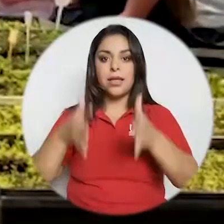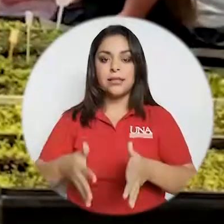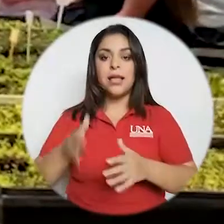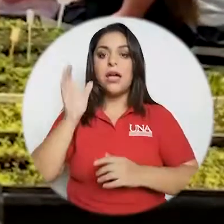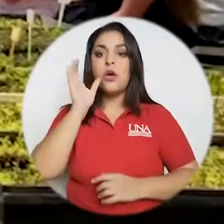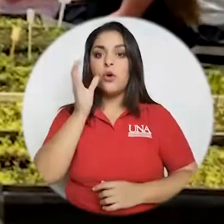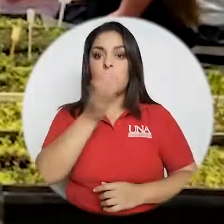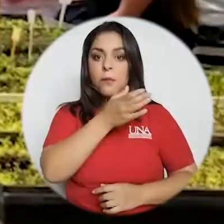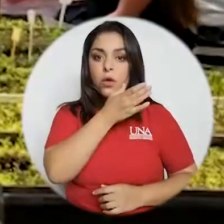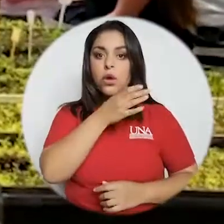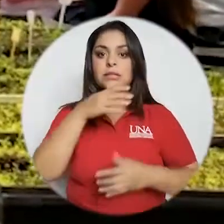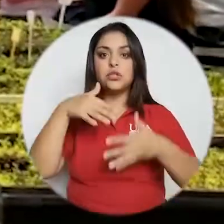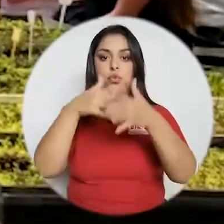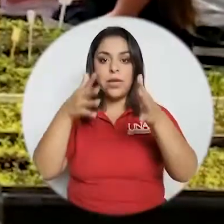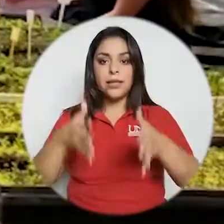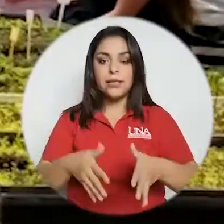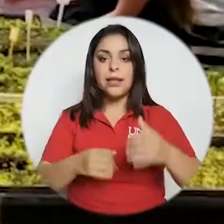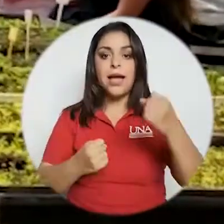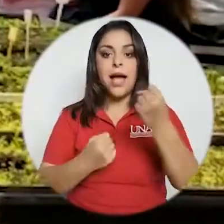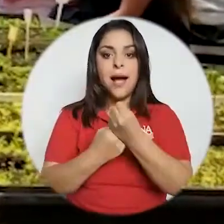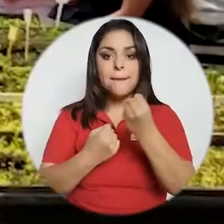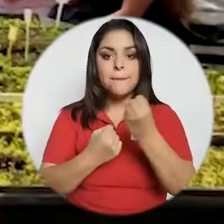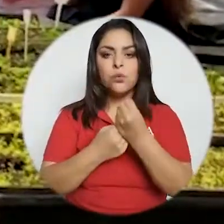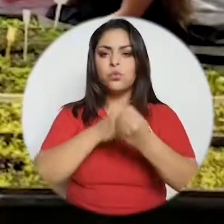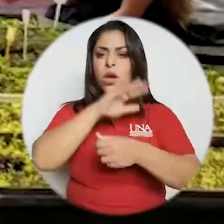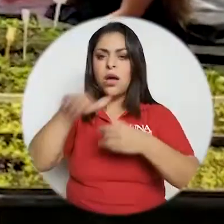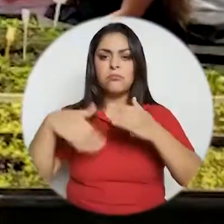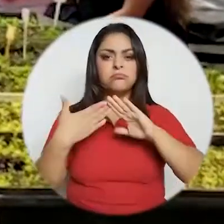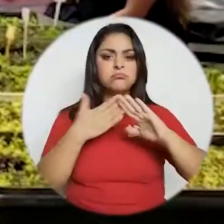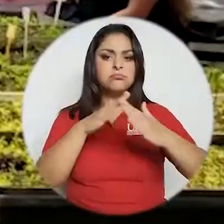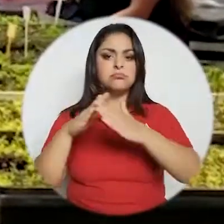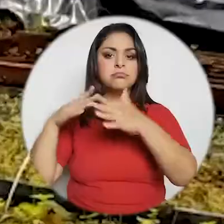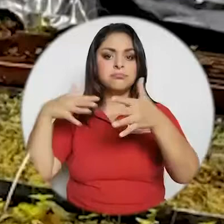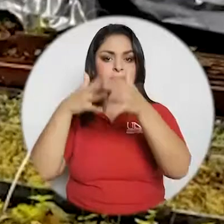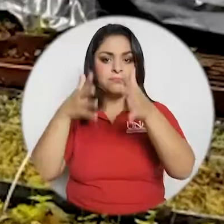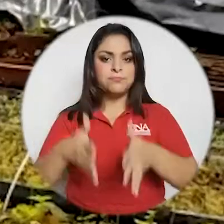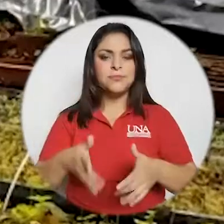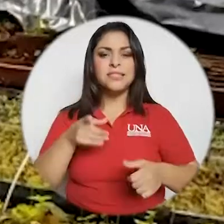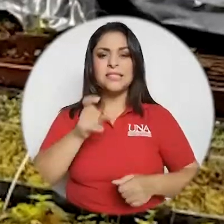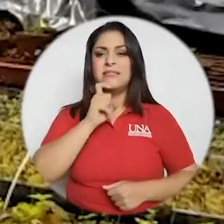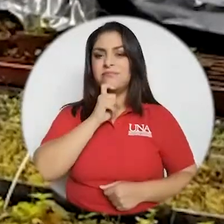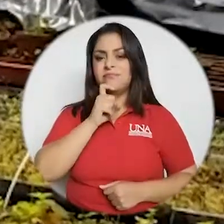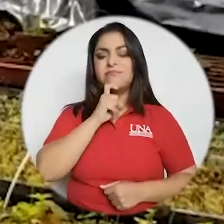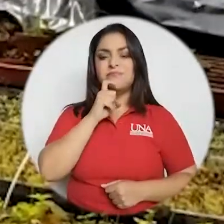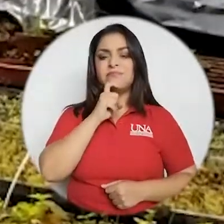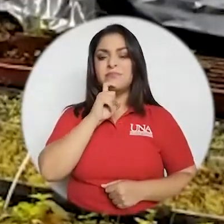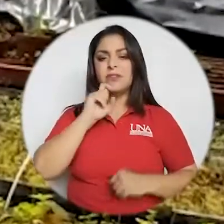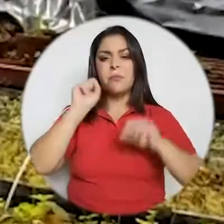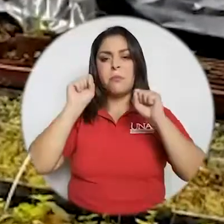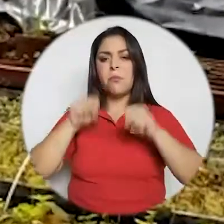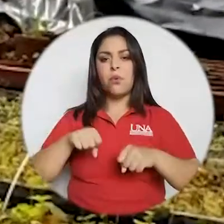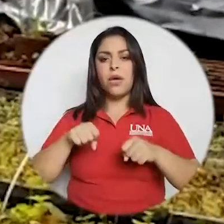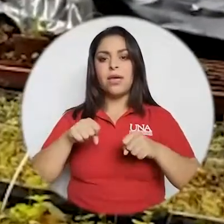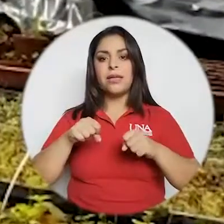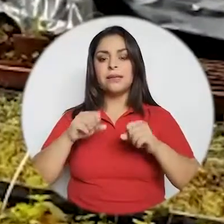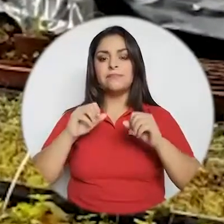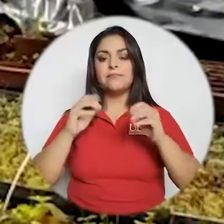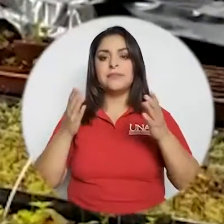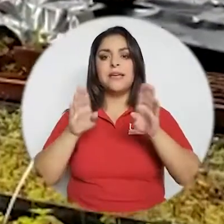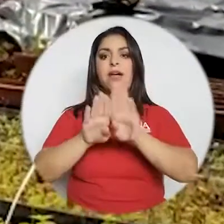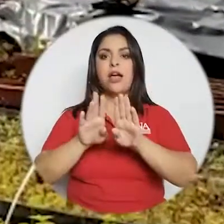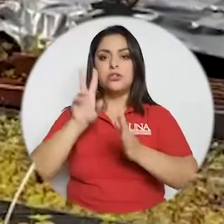estudiantiles el de comedores estudiantiles el de apoyo a toda la población estudiantil difícilmente va a poder